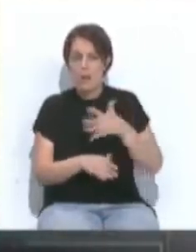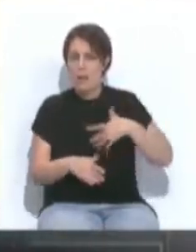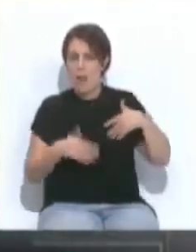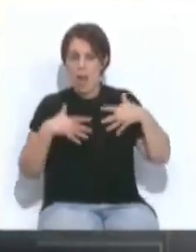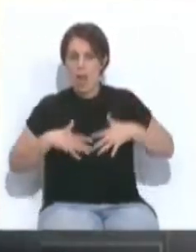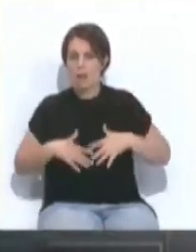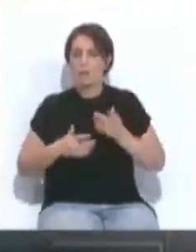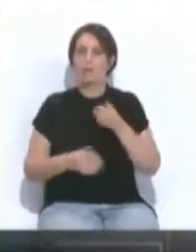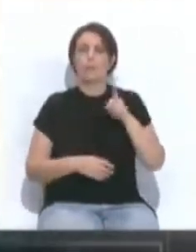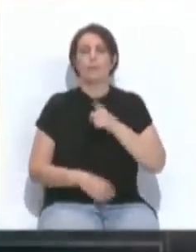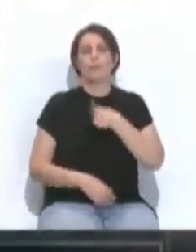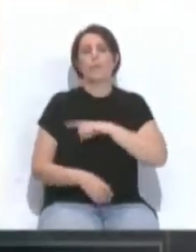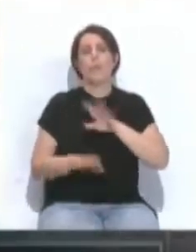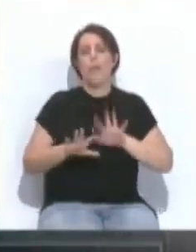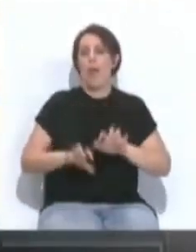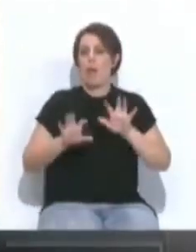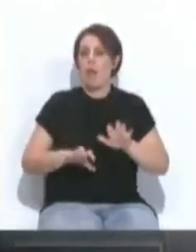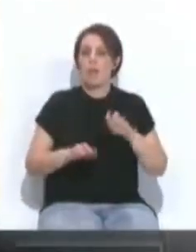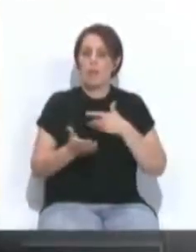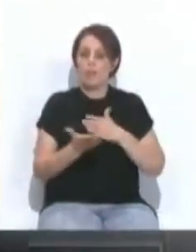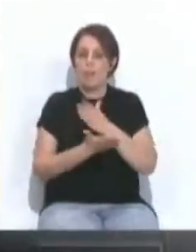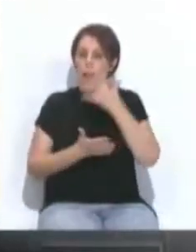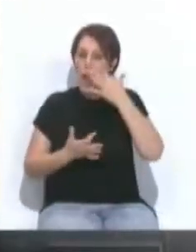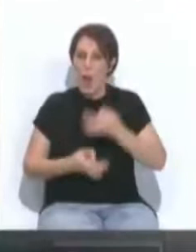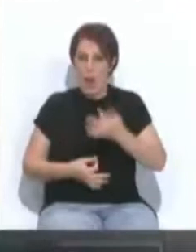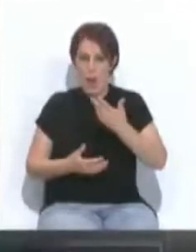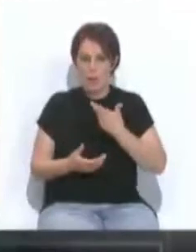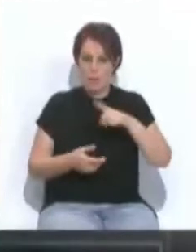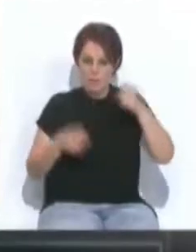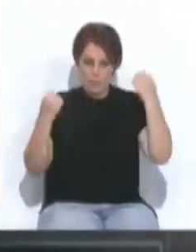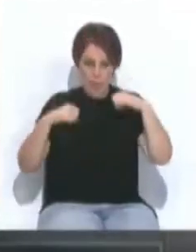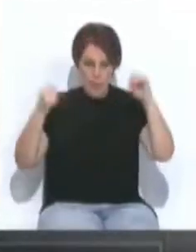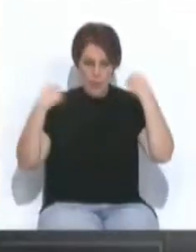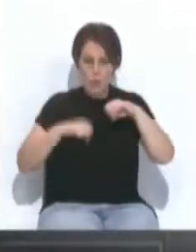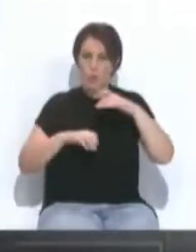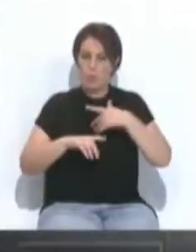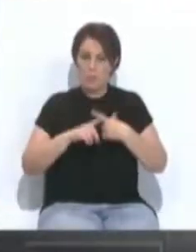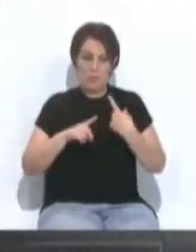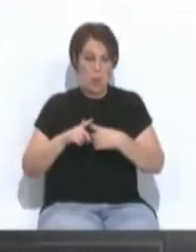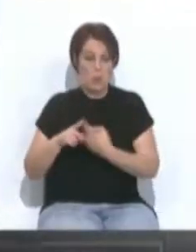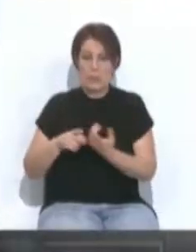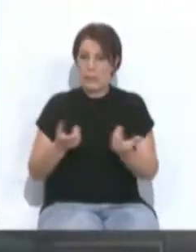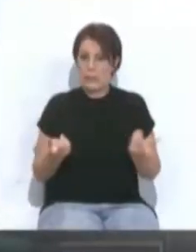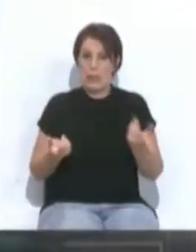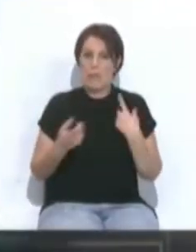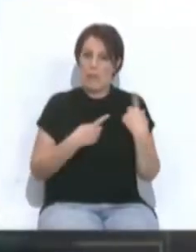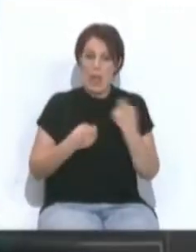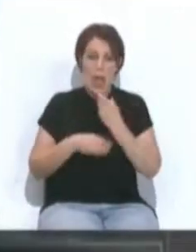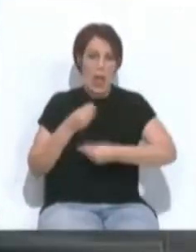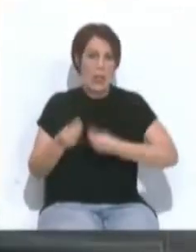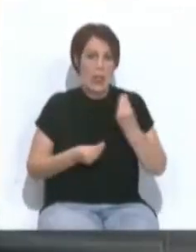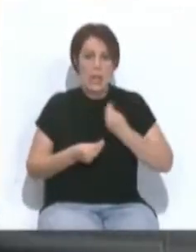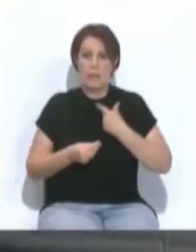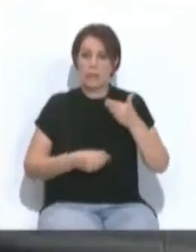estamos aprendiendo en el plano de lo real, en el plano de lo práctico, aquellas cosas que todavía nos quedan por hacer,